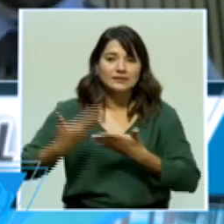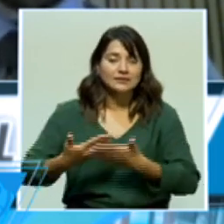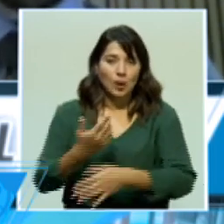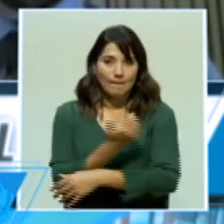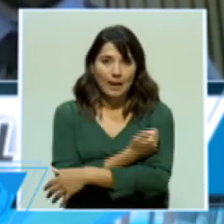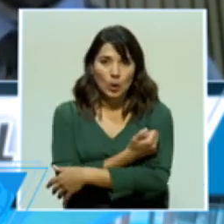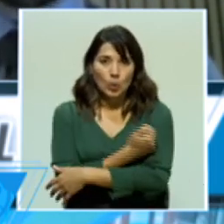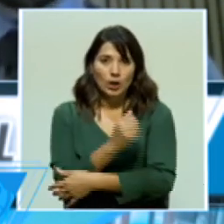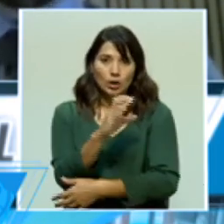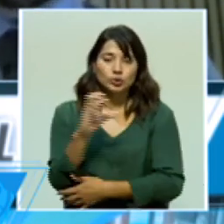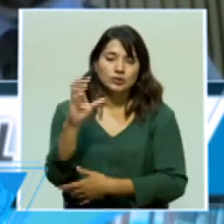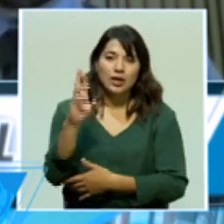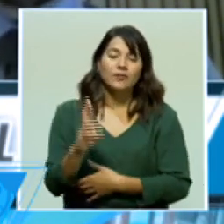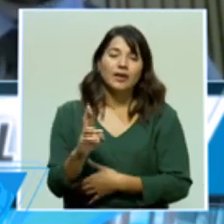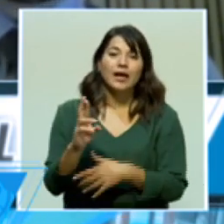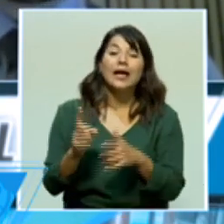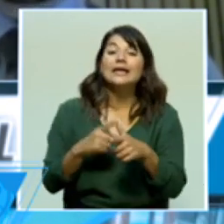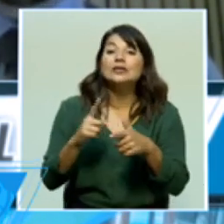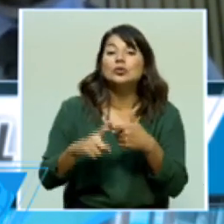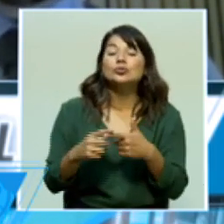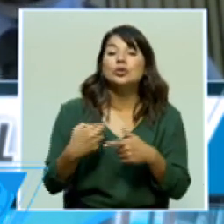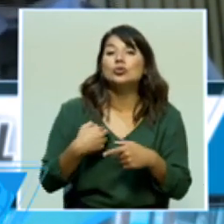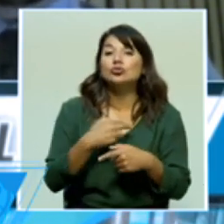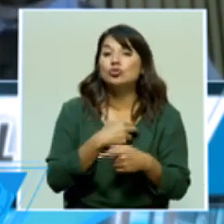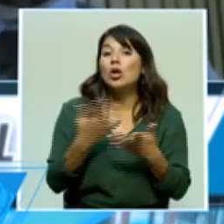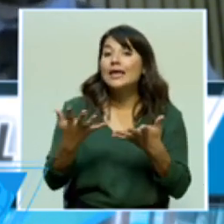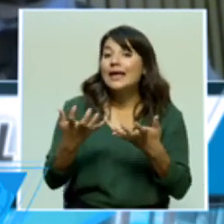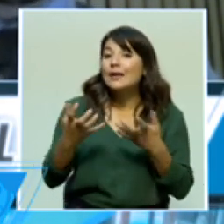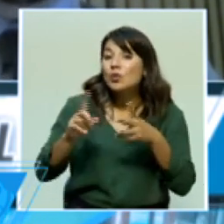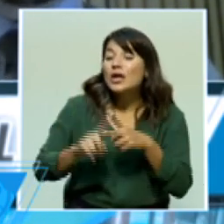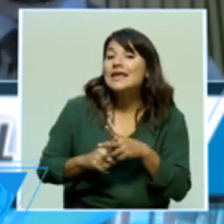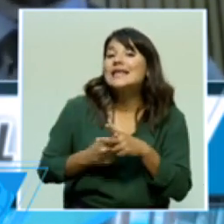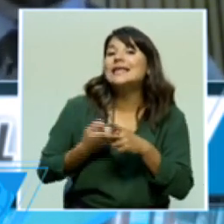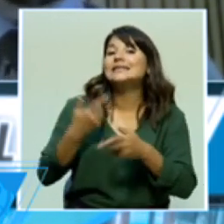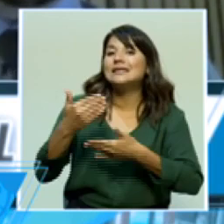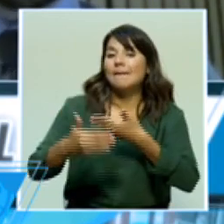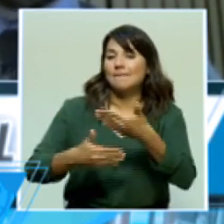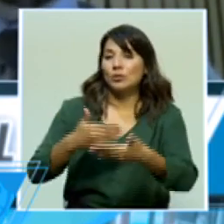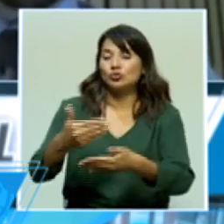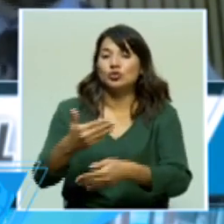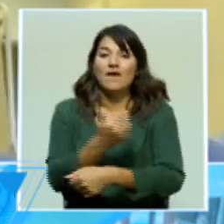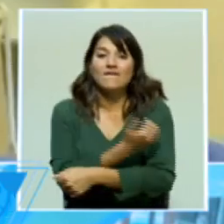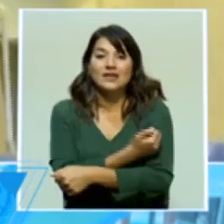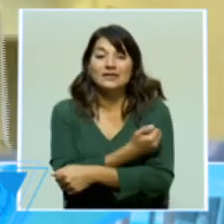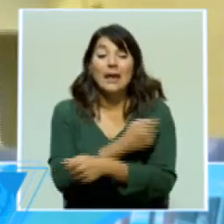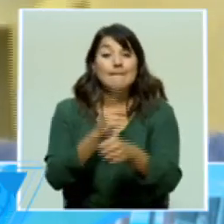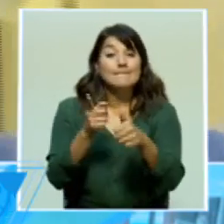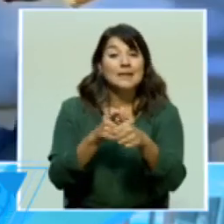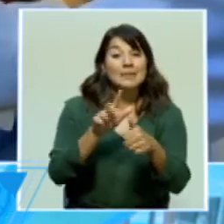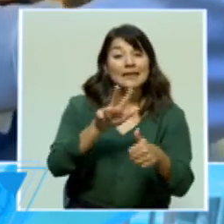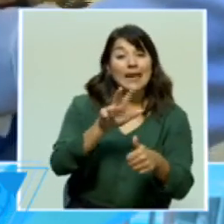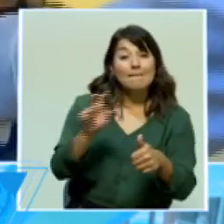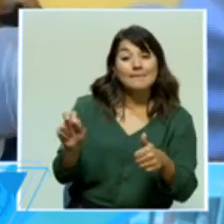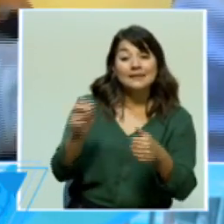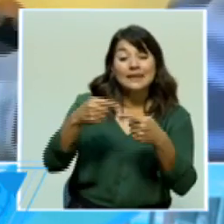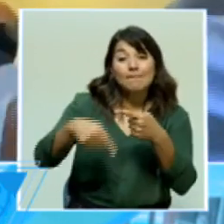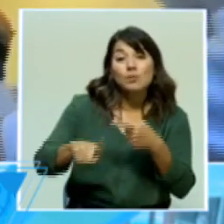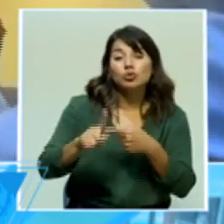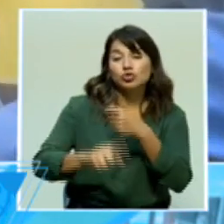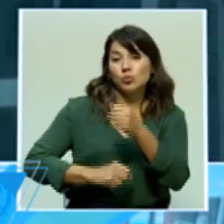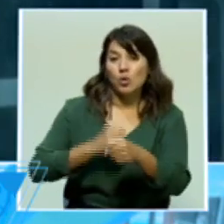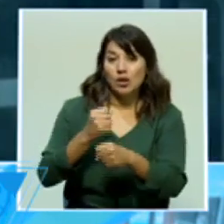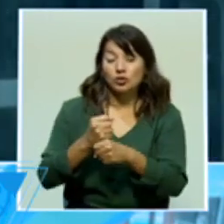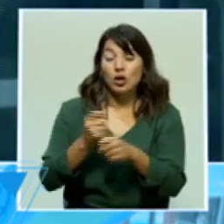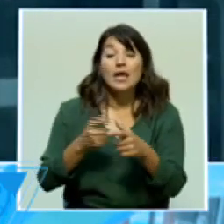se pretende que se inicie vacunación en el primer trimestre del próximo año. Entonces,